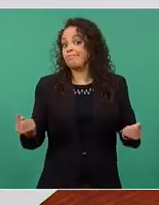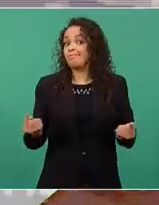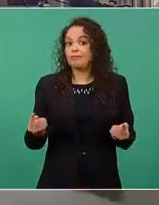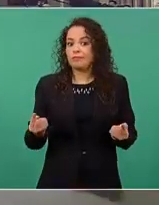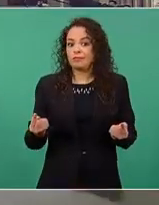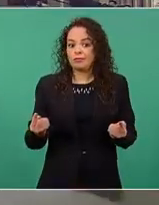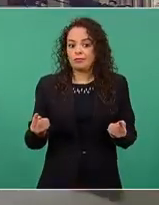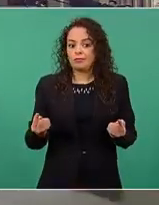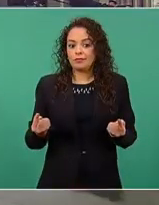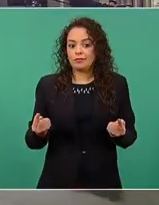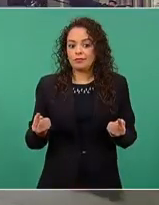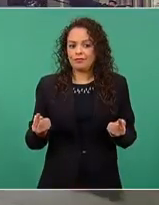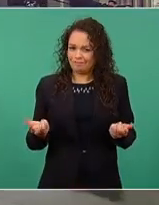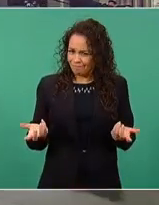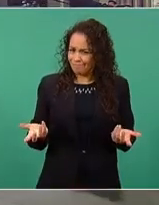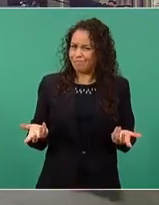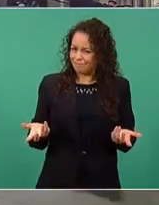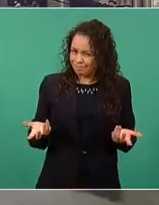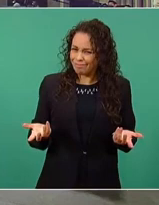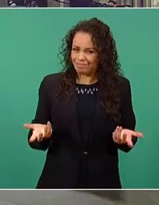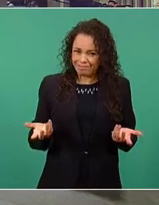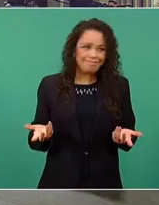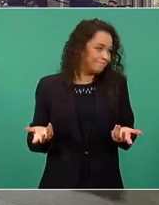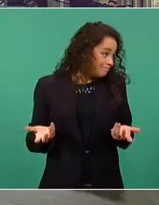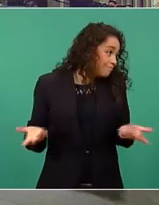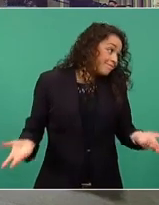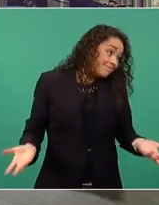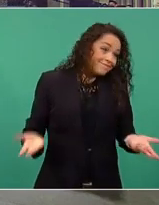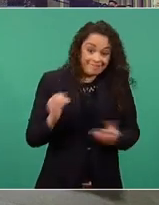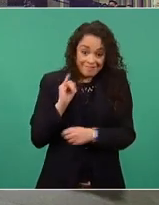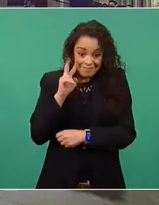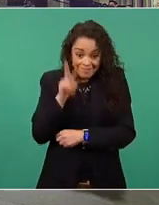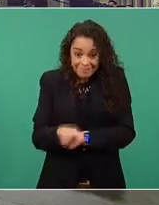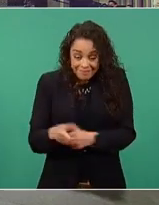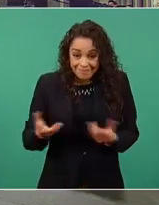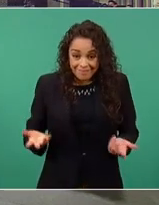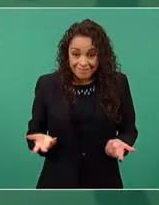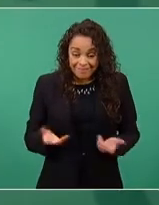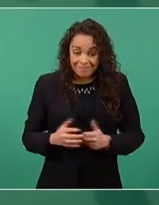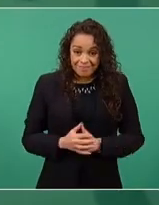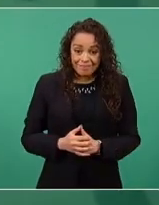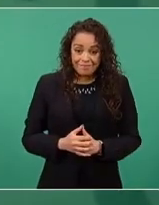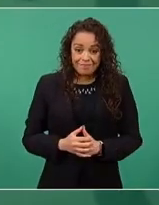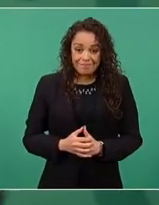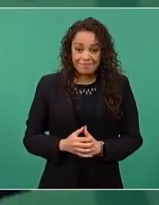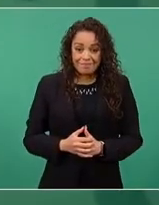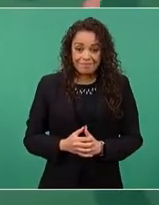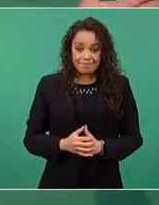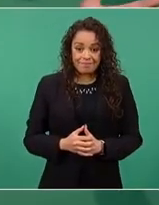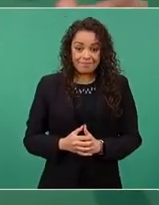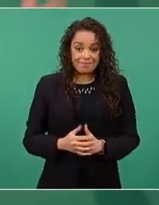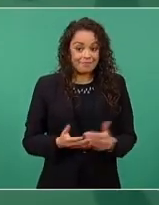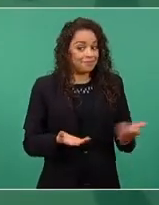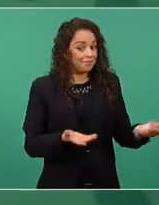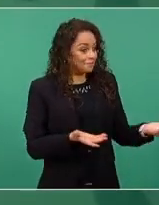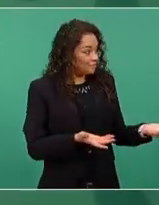O sea, aún así, bueno, pues